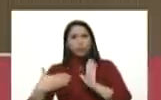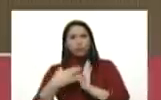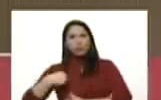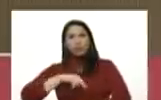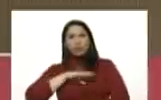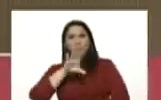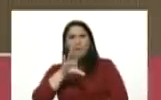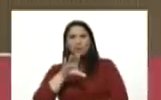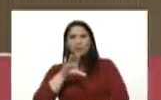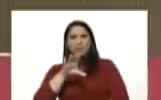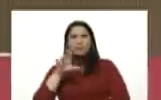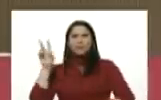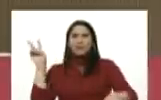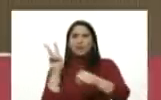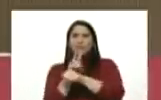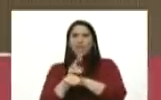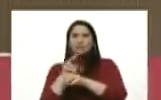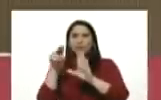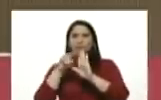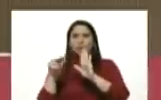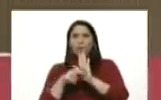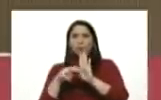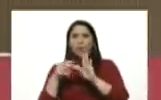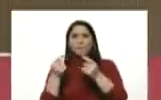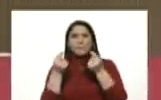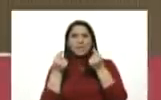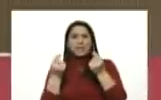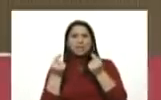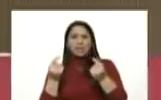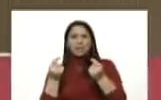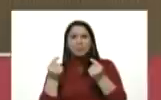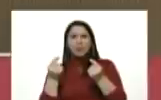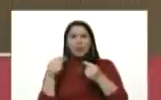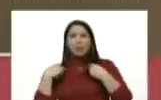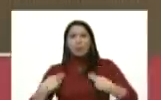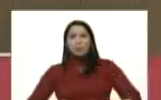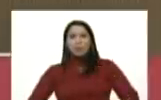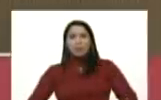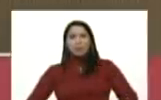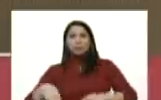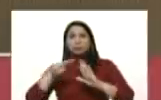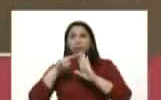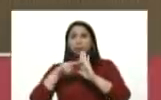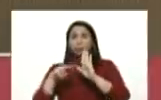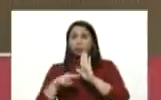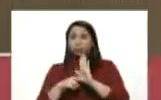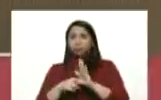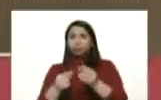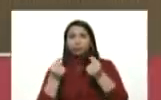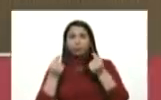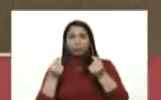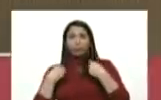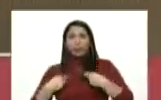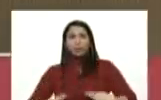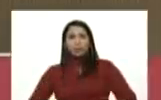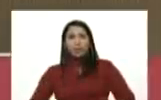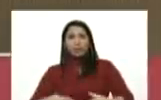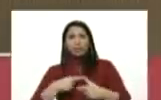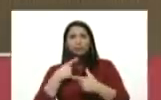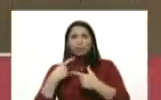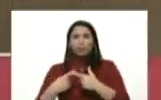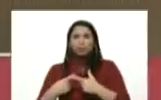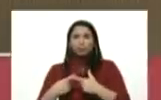violentando las normas mínimas de la humanidad violentando las normas mínimas mínimas humanitarias así que